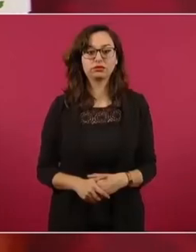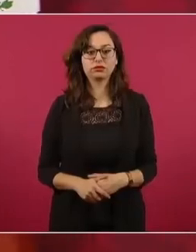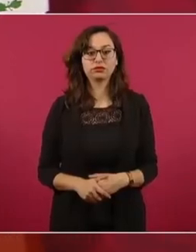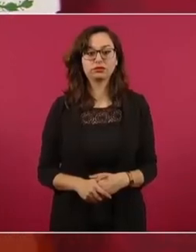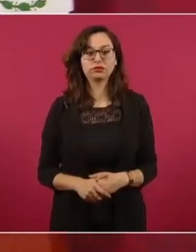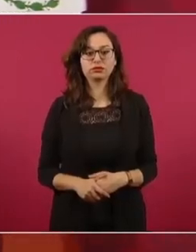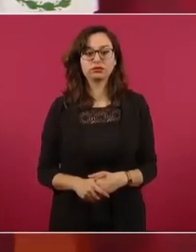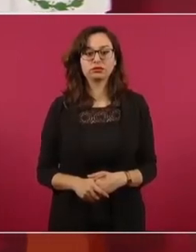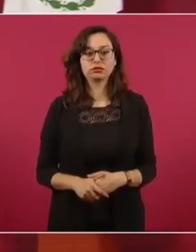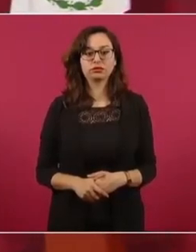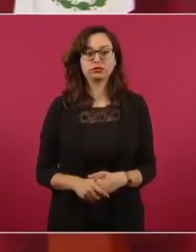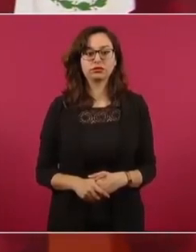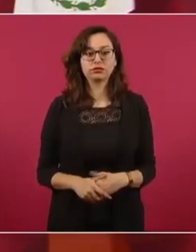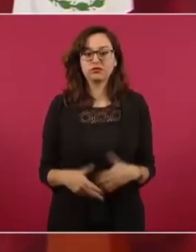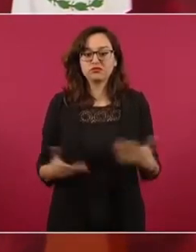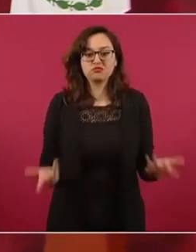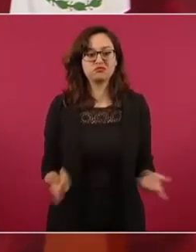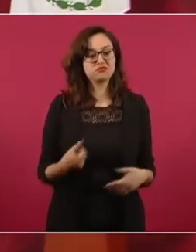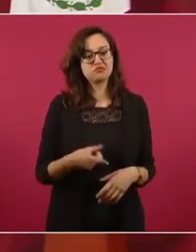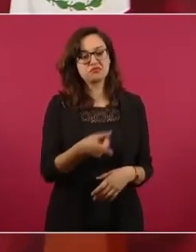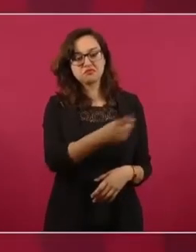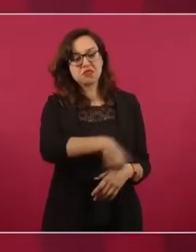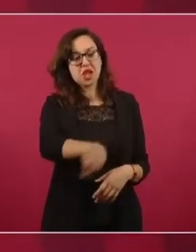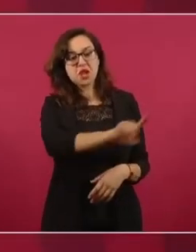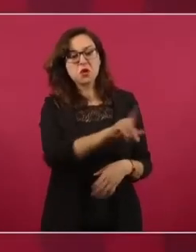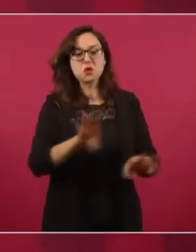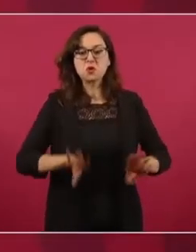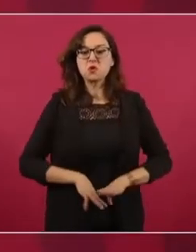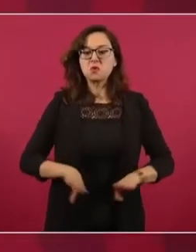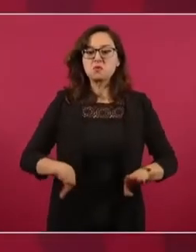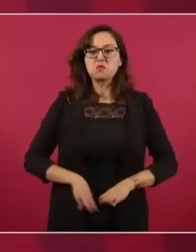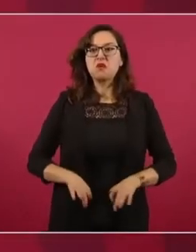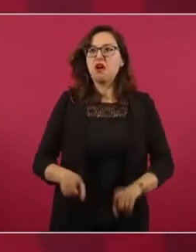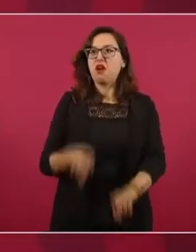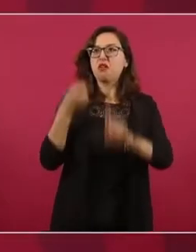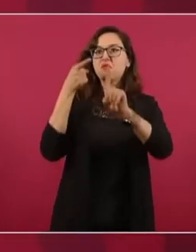Gente sin convicciones, sin ideales.